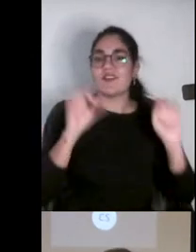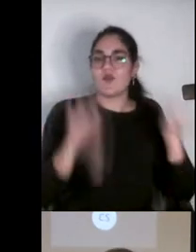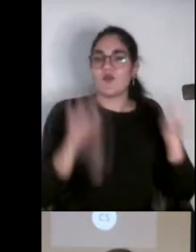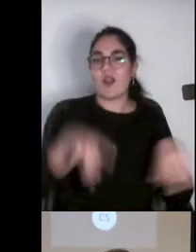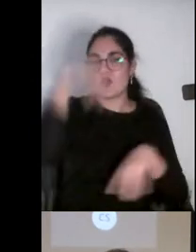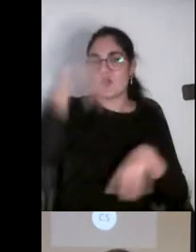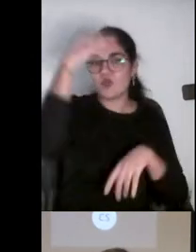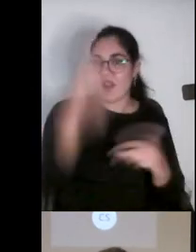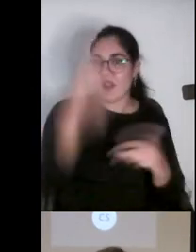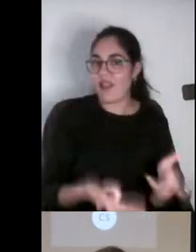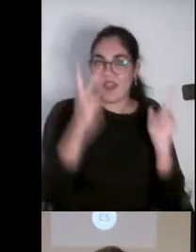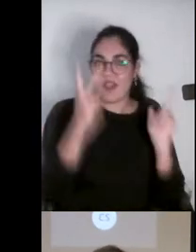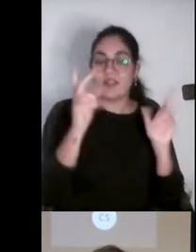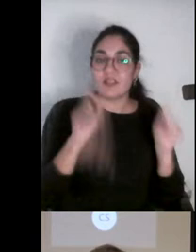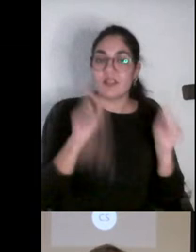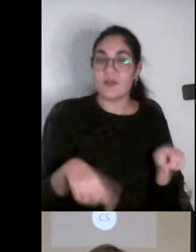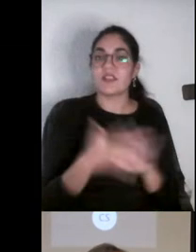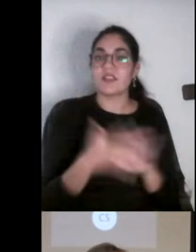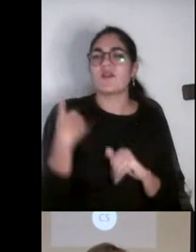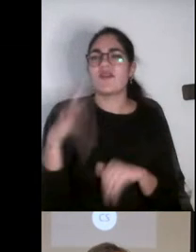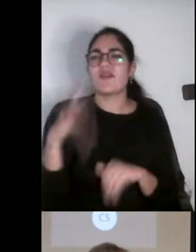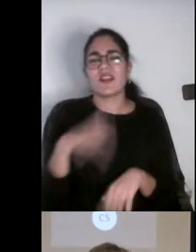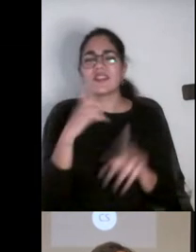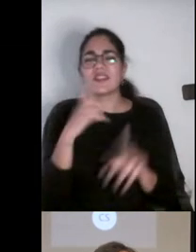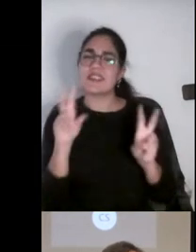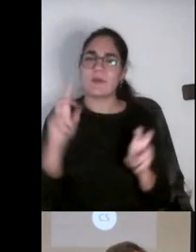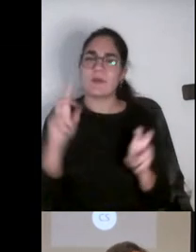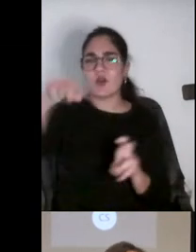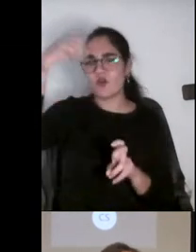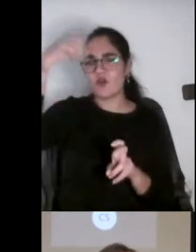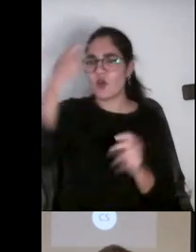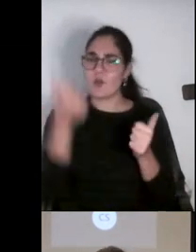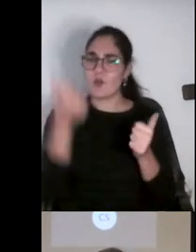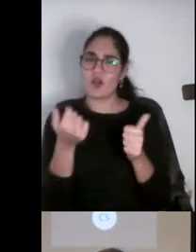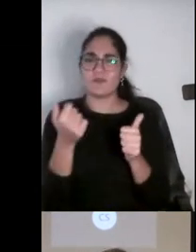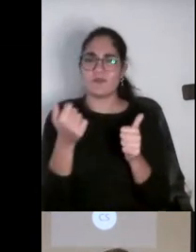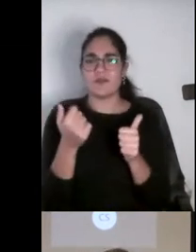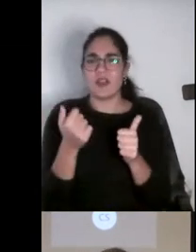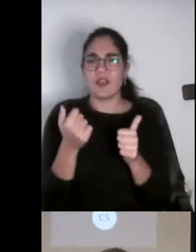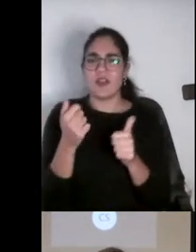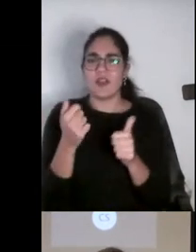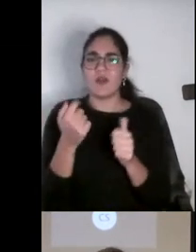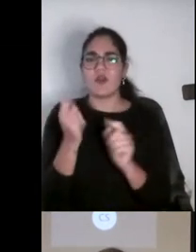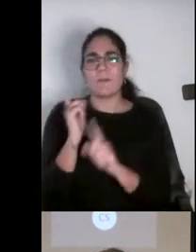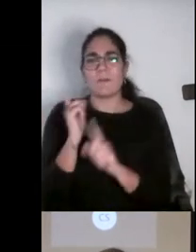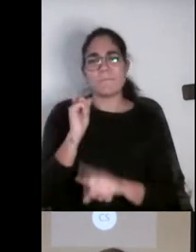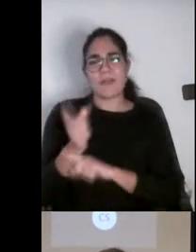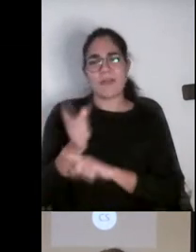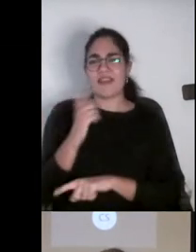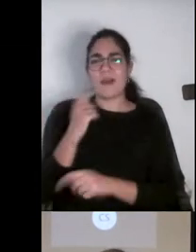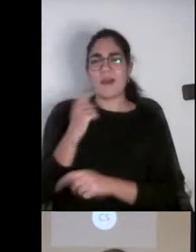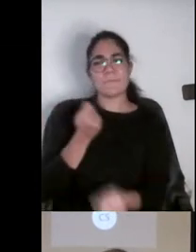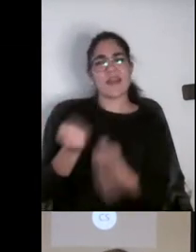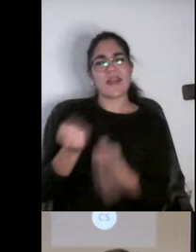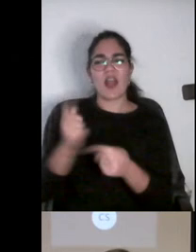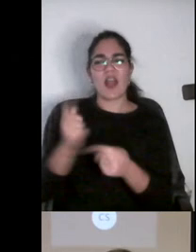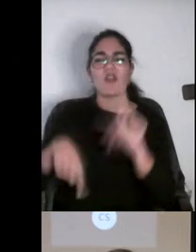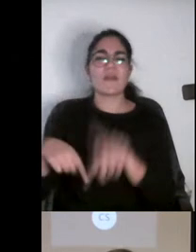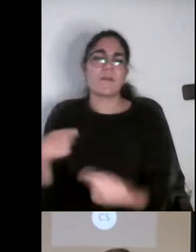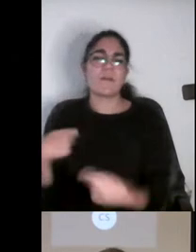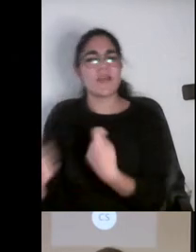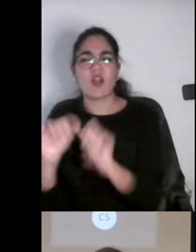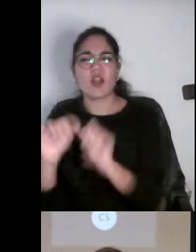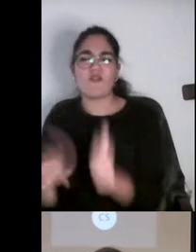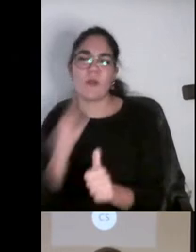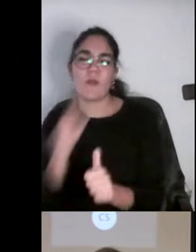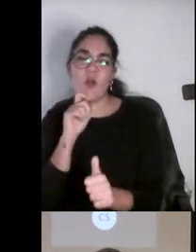cultural está muy regulamentada o digamos muy regulada por el mercado en el fondo y por la forma como funciona desde ese punto de